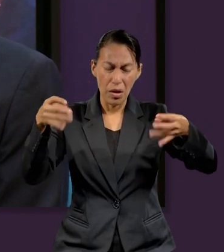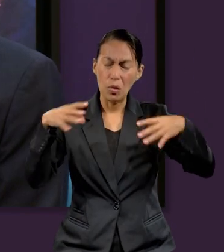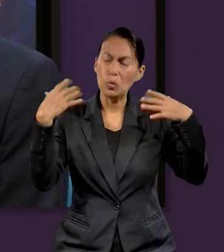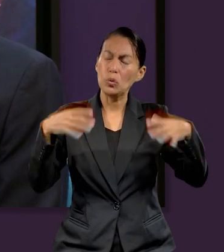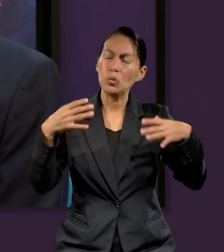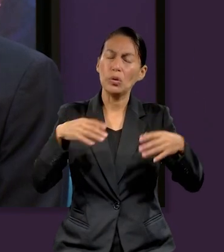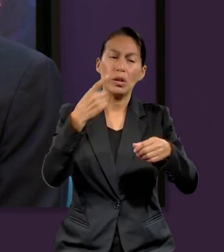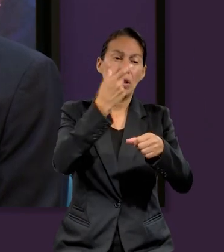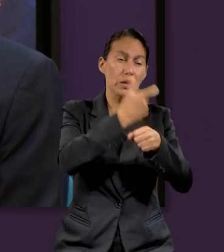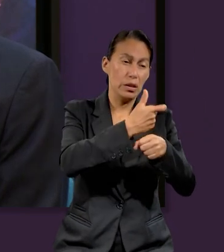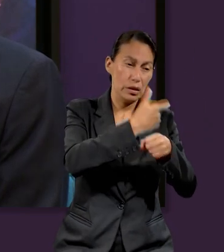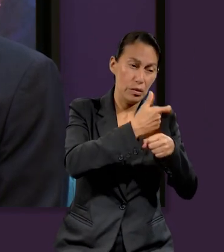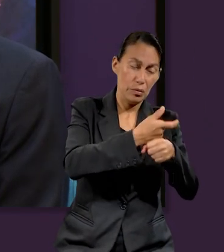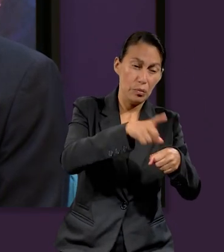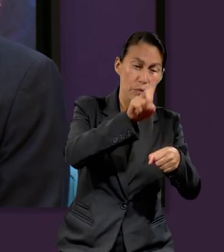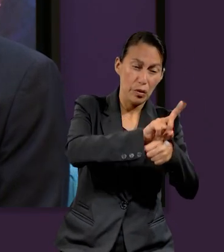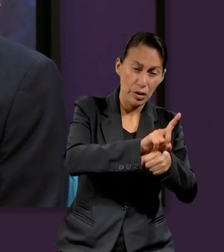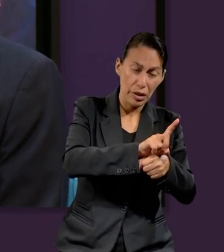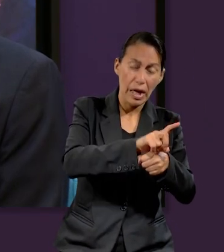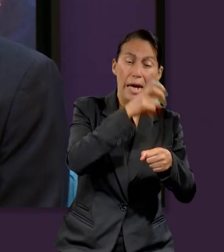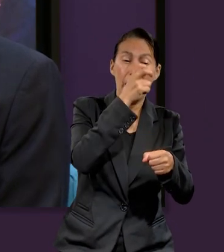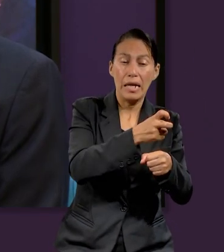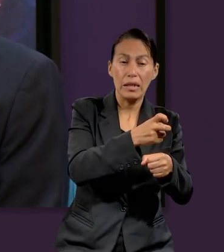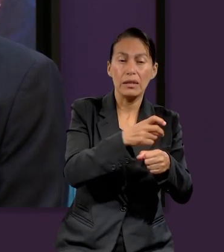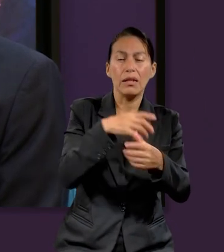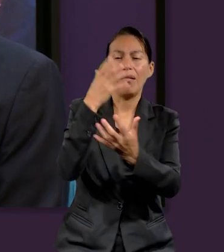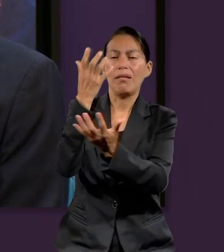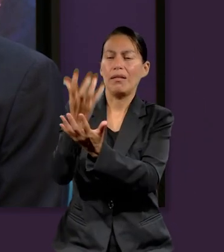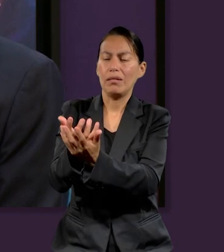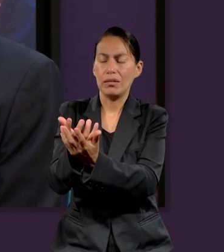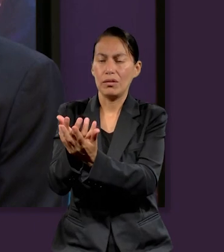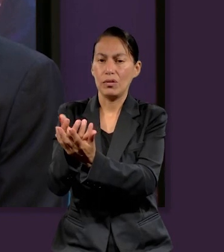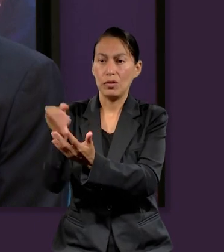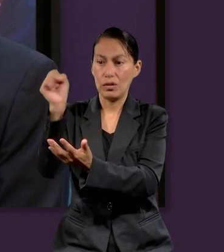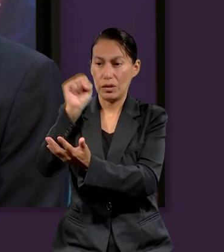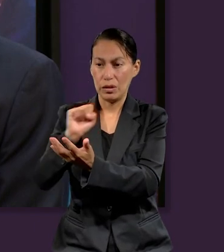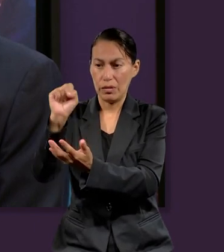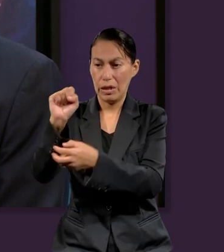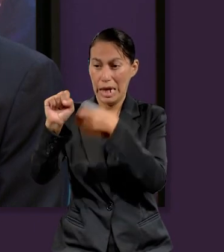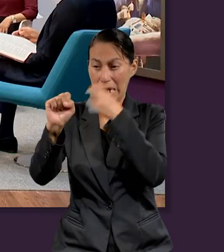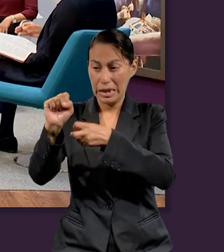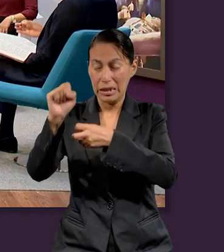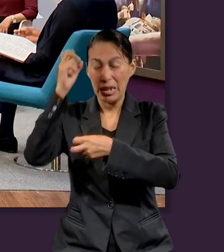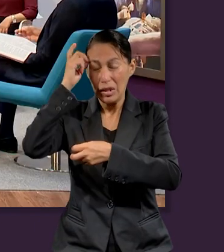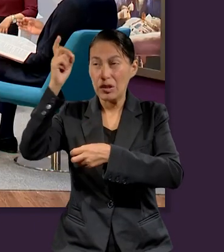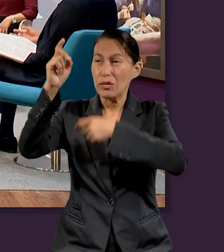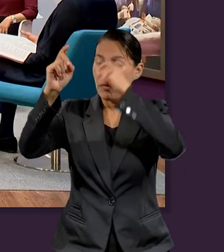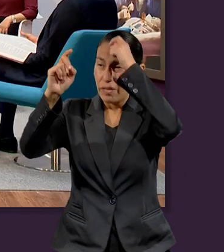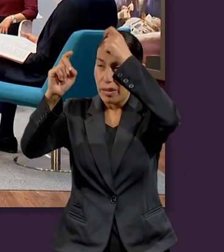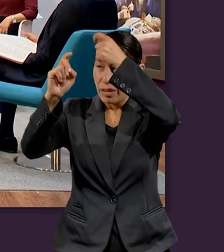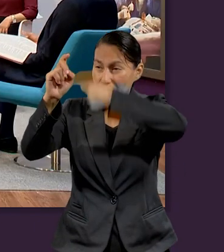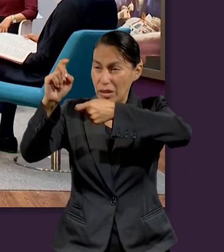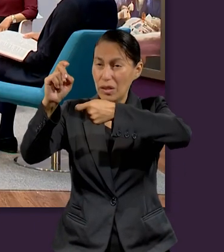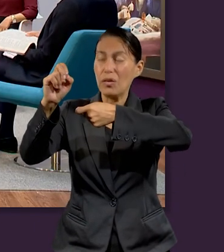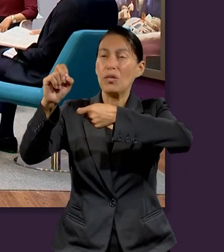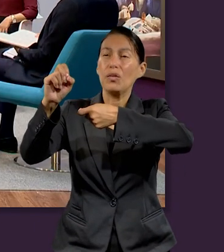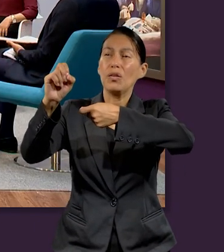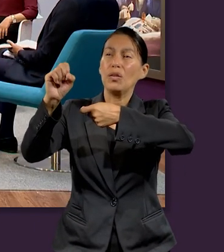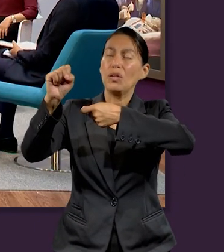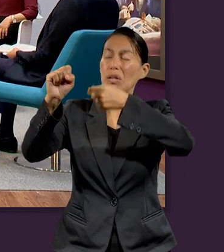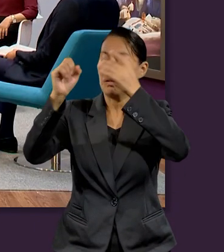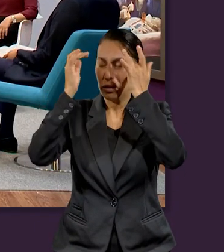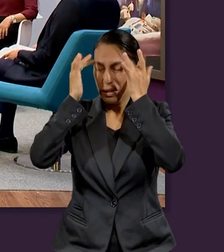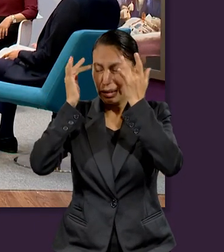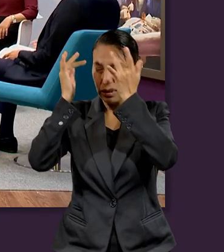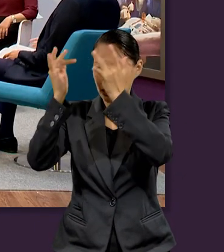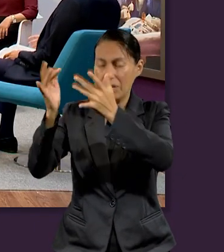ellos hay. Y reposó en el séptimo día. Por tanto, Jehová bendijo el sábado y lo santificó. Y